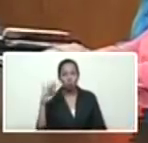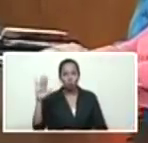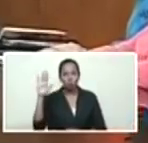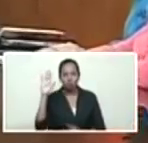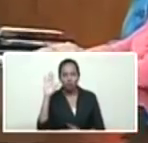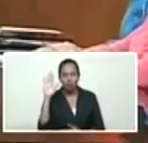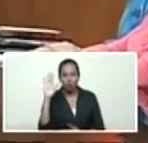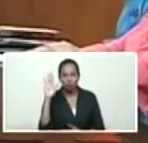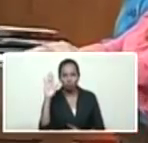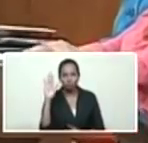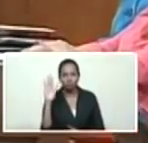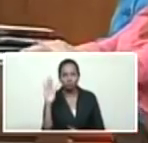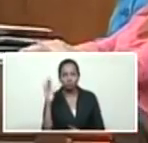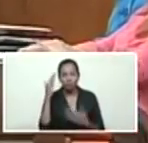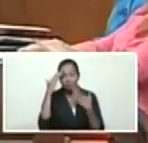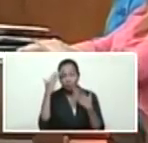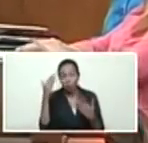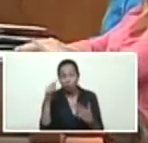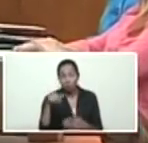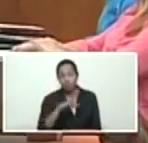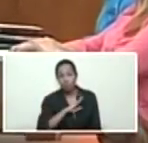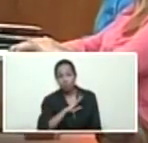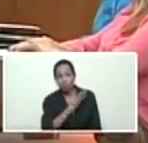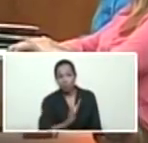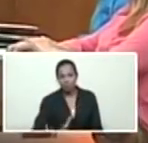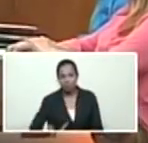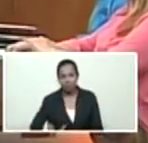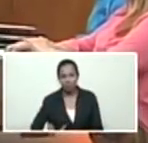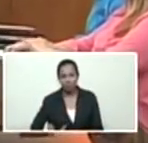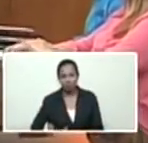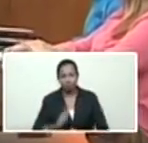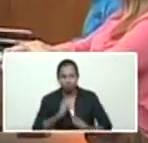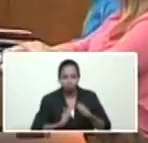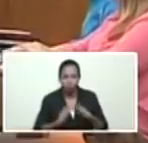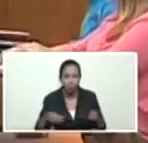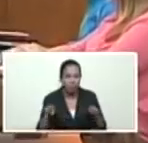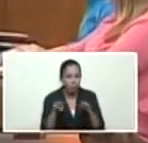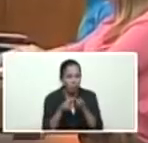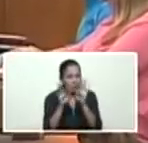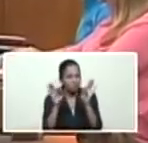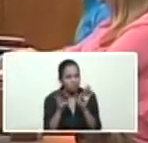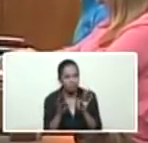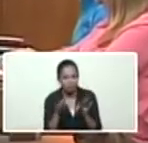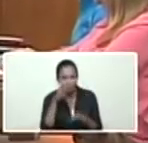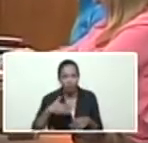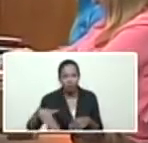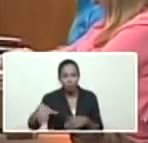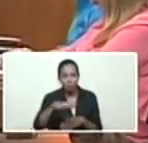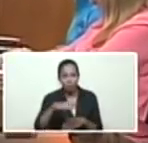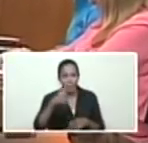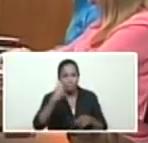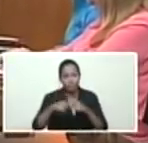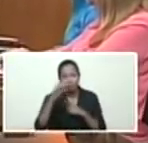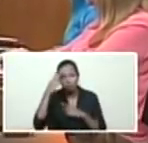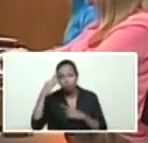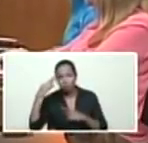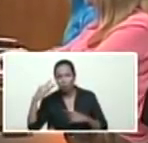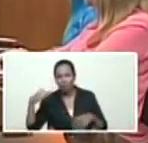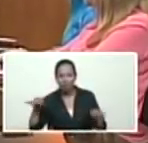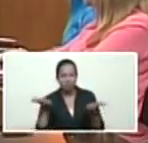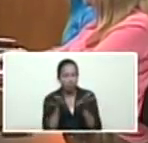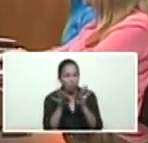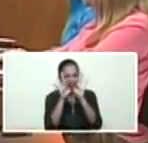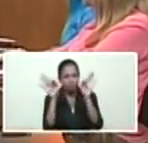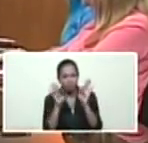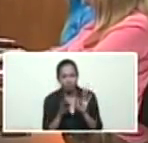comprometido de este presidente que es pueblo que sufre con ustedes pero sueña y tiene la misma esperanza que todos los venezolanos